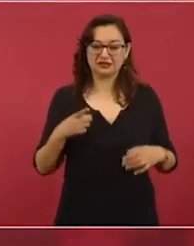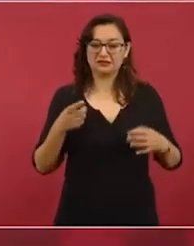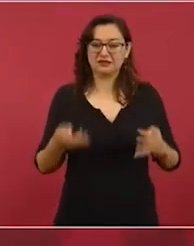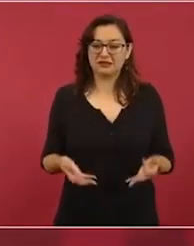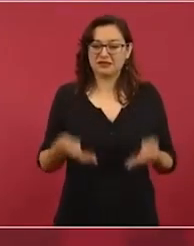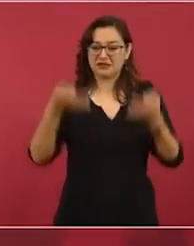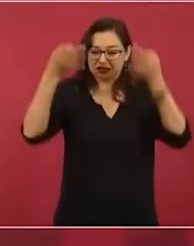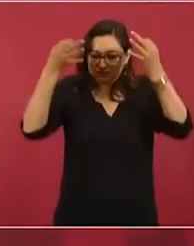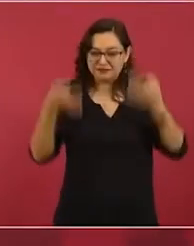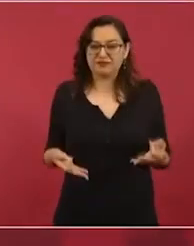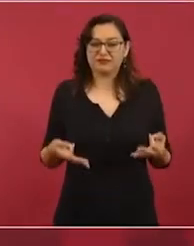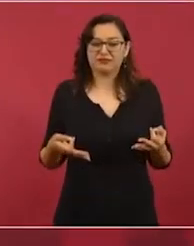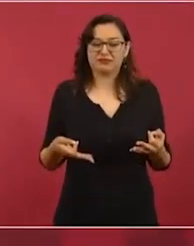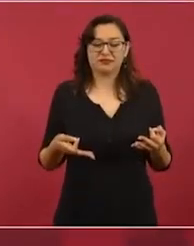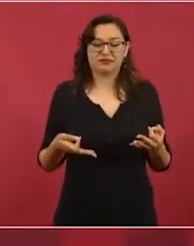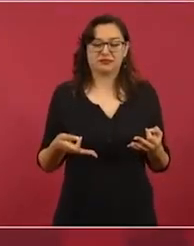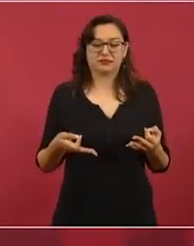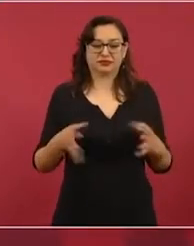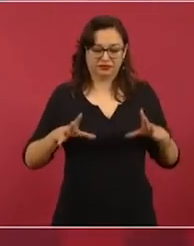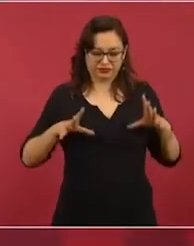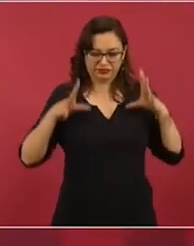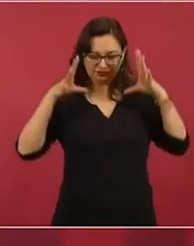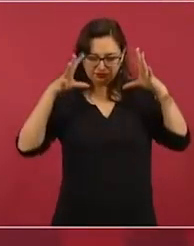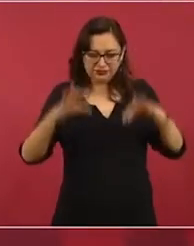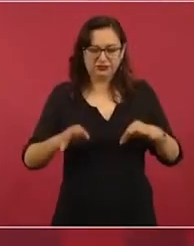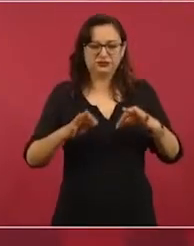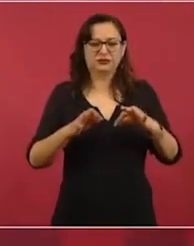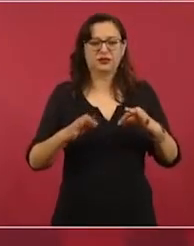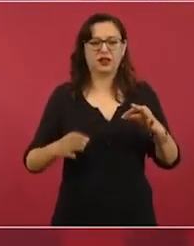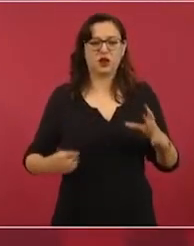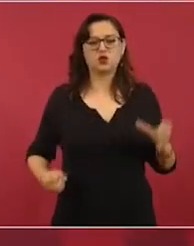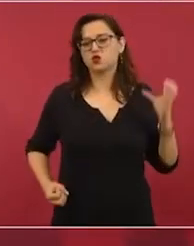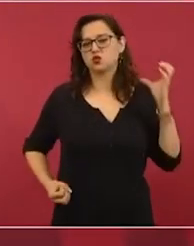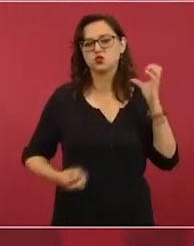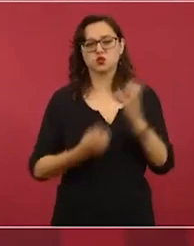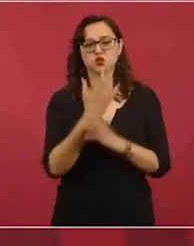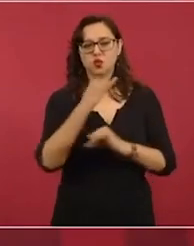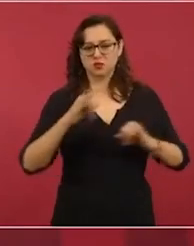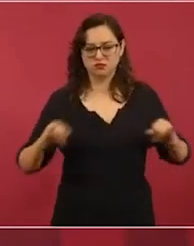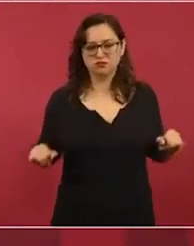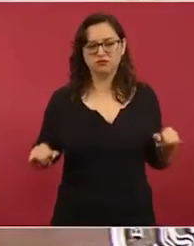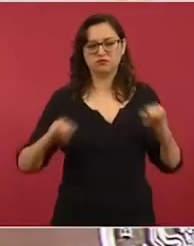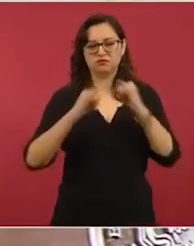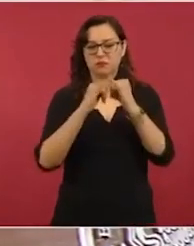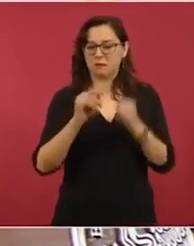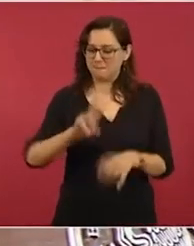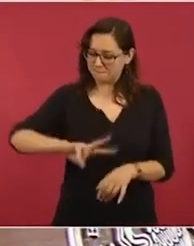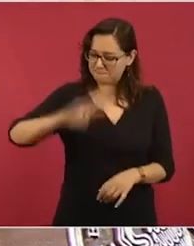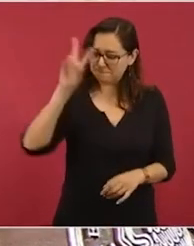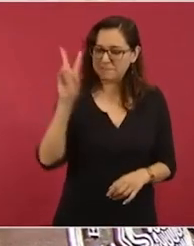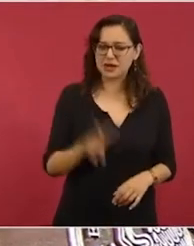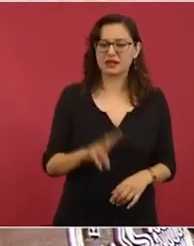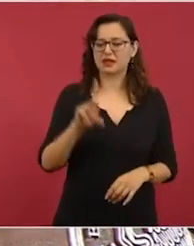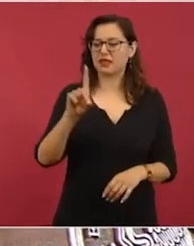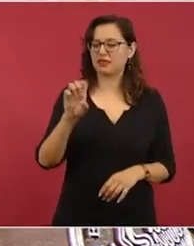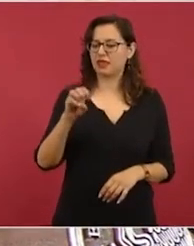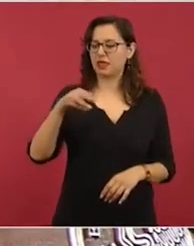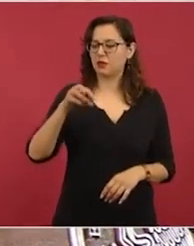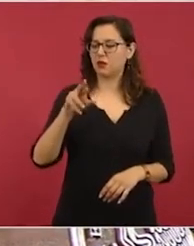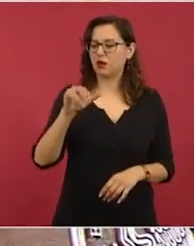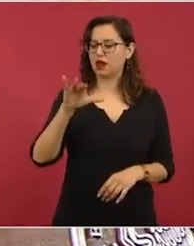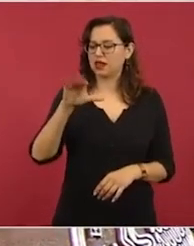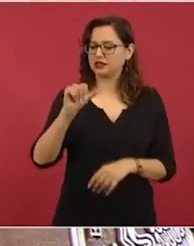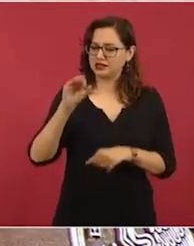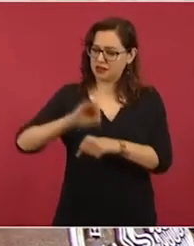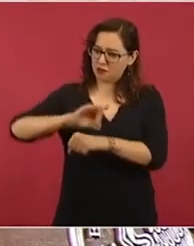que realmente haga valer la democracia en el país, que